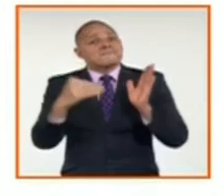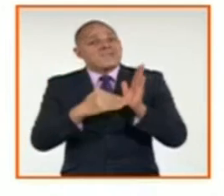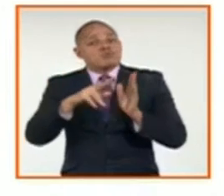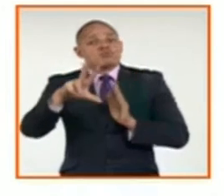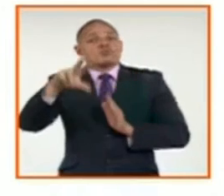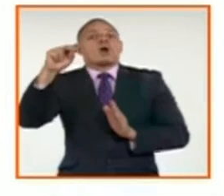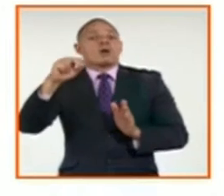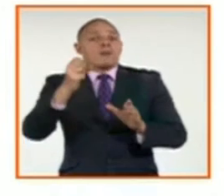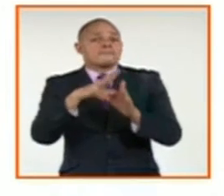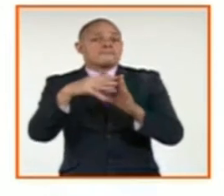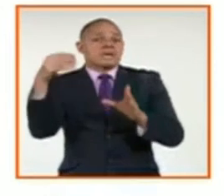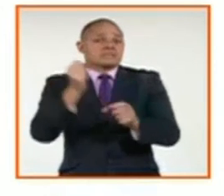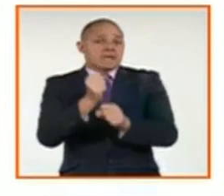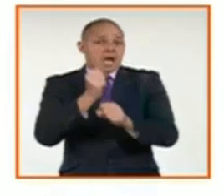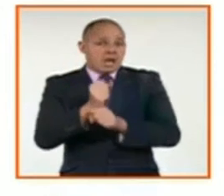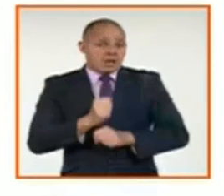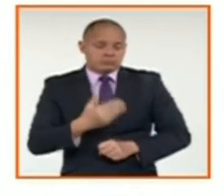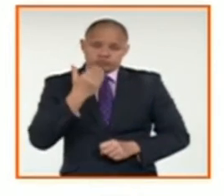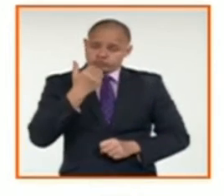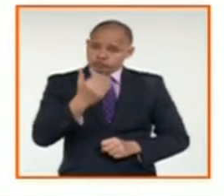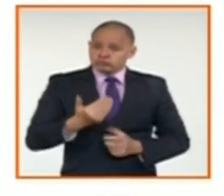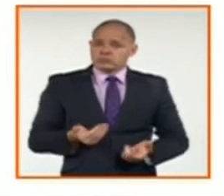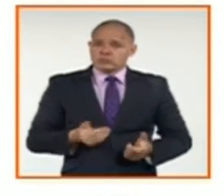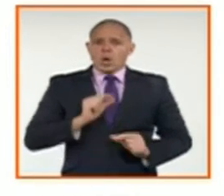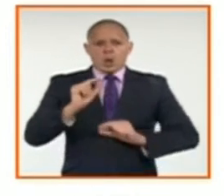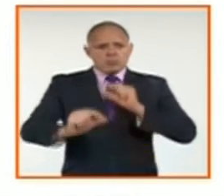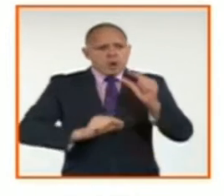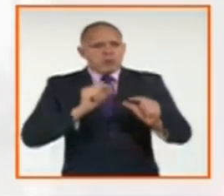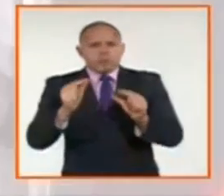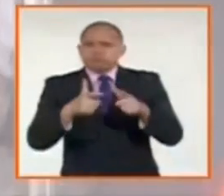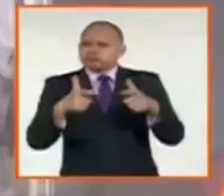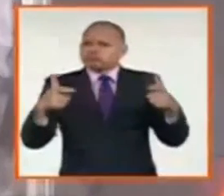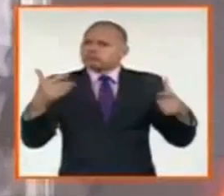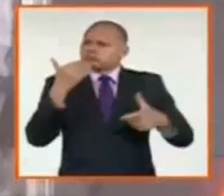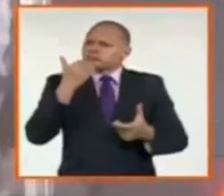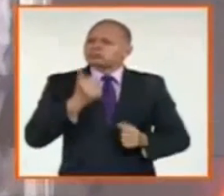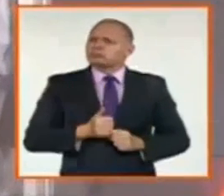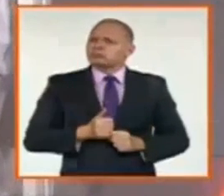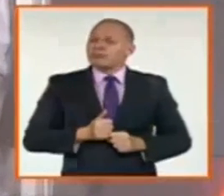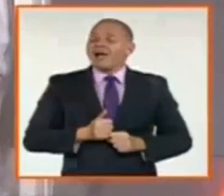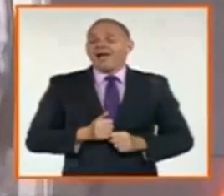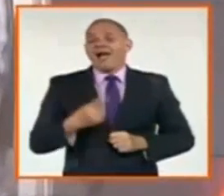potenciando, incrementando las ofertas de empleo para que las personas puedan sustentarse.